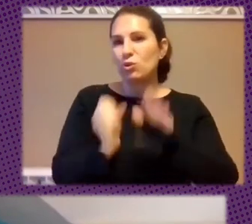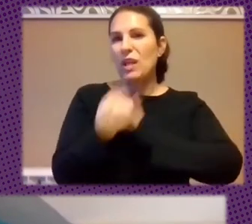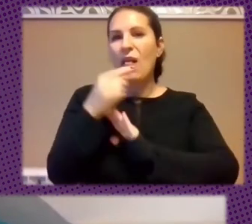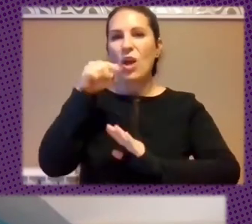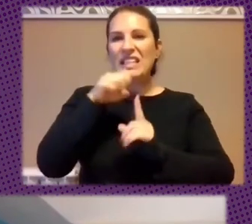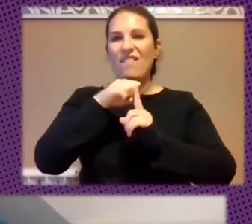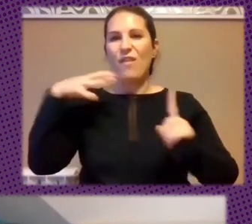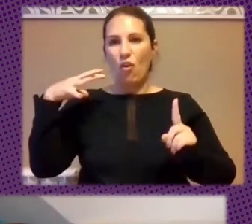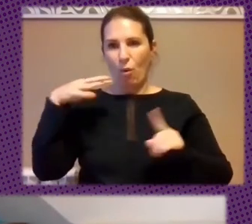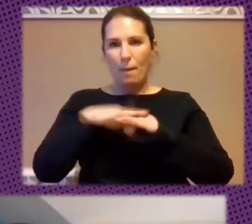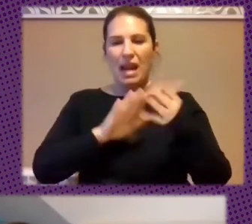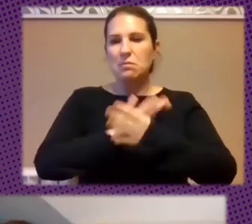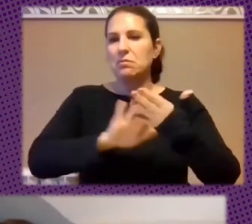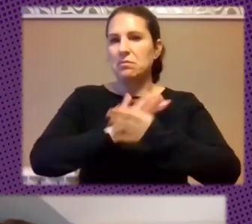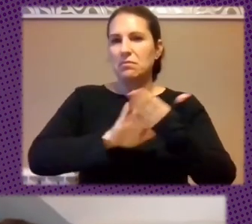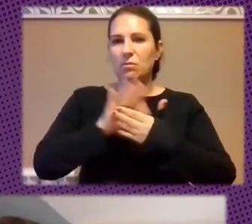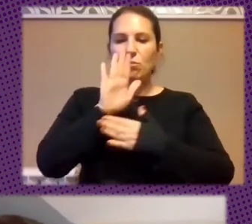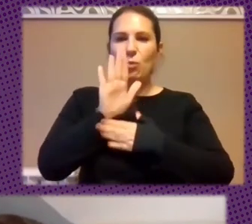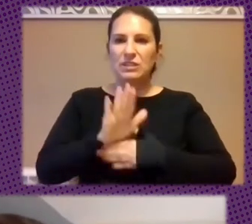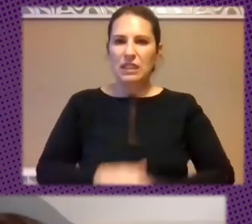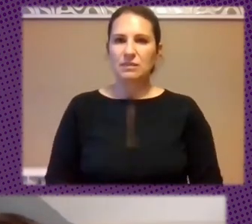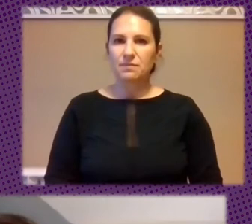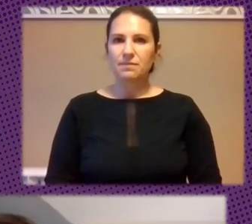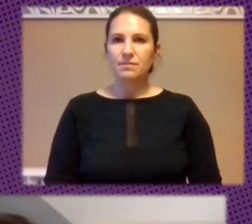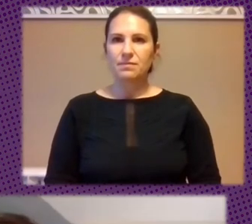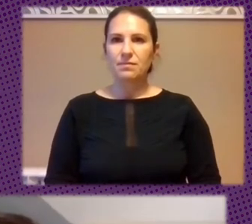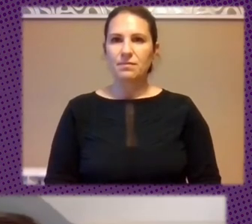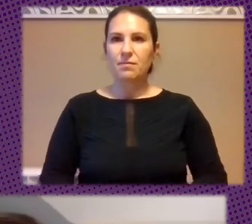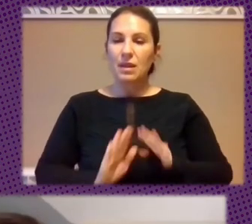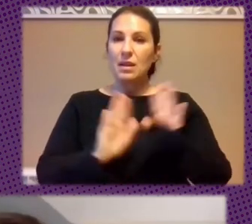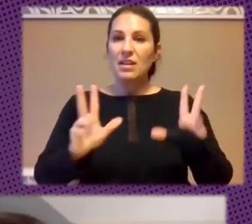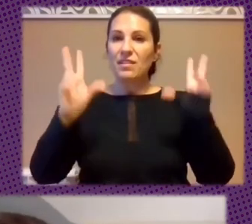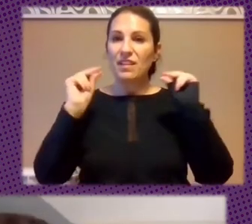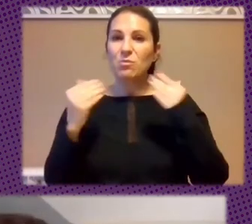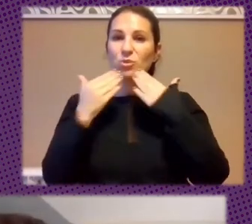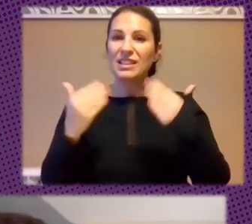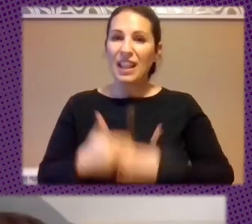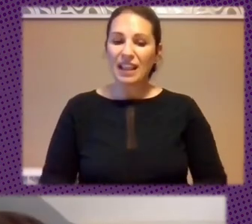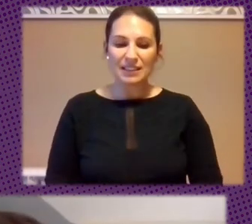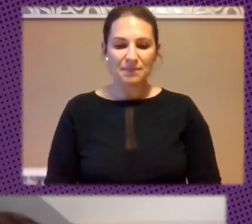Para Poder Hablar De Estas Propuestas Y Con Esto Voy A Terminar Muchas Gracias